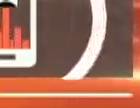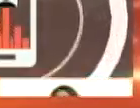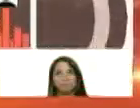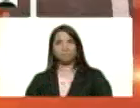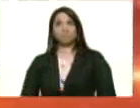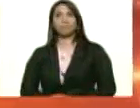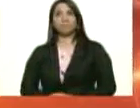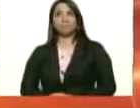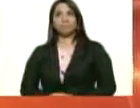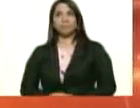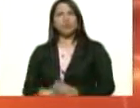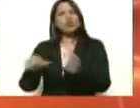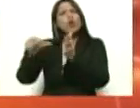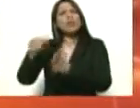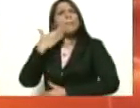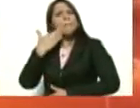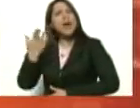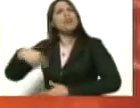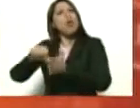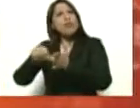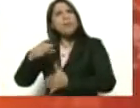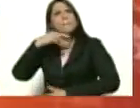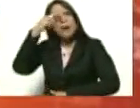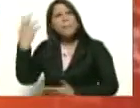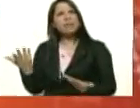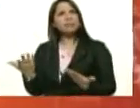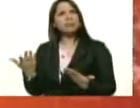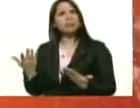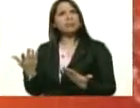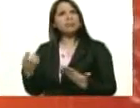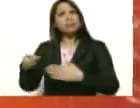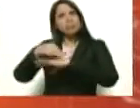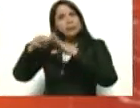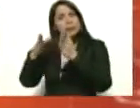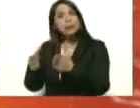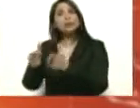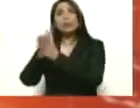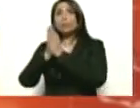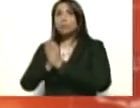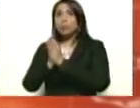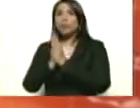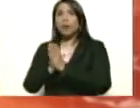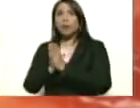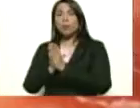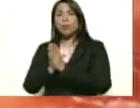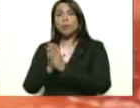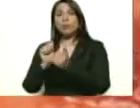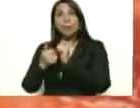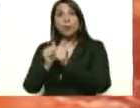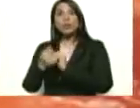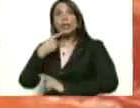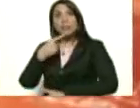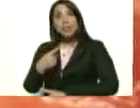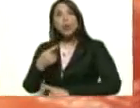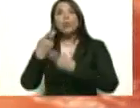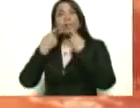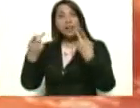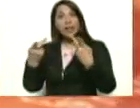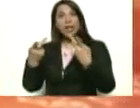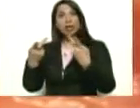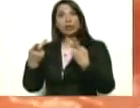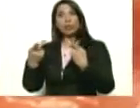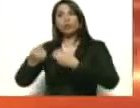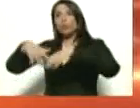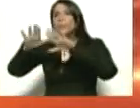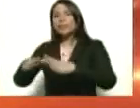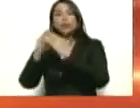¿dónde están? El ministro Pedro Infante sacó un decreto complementario suspendiendo